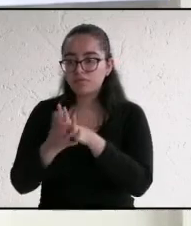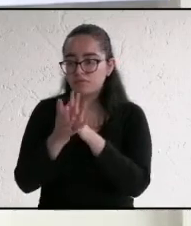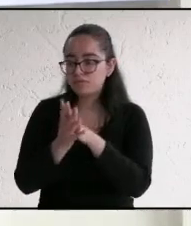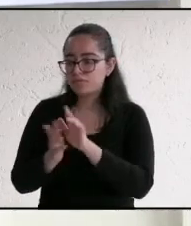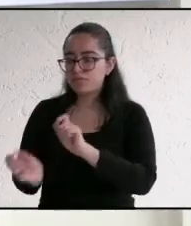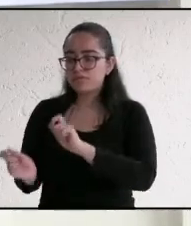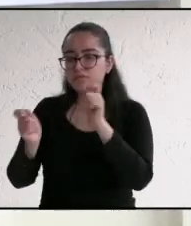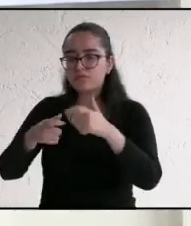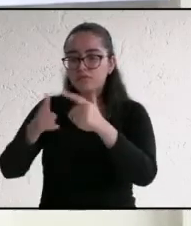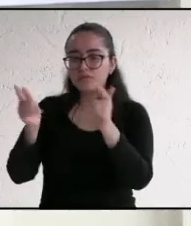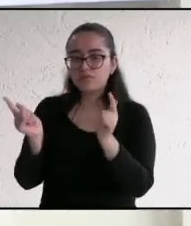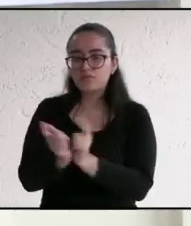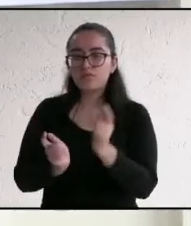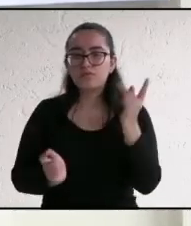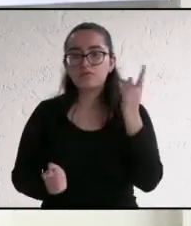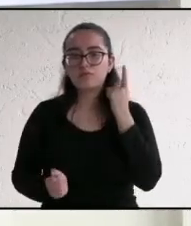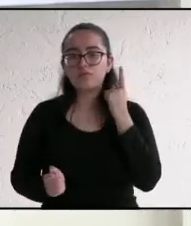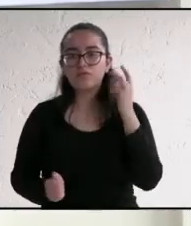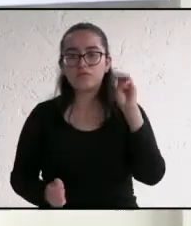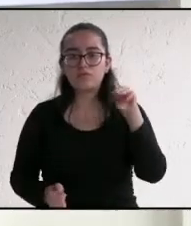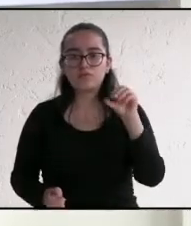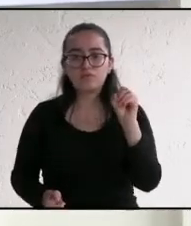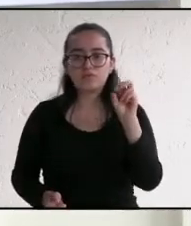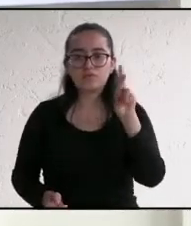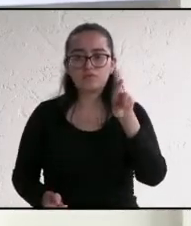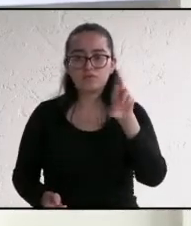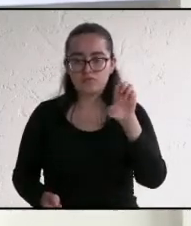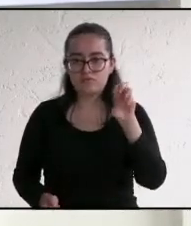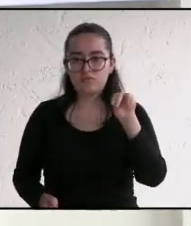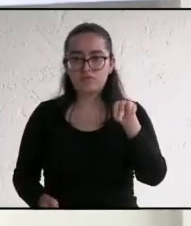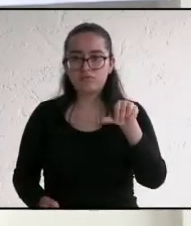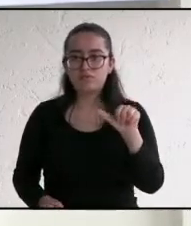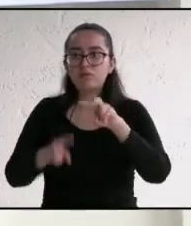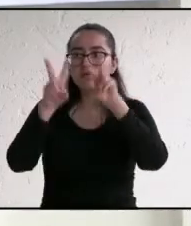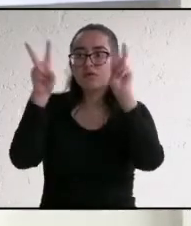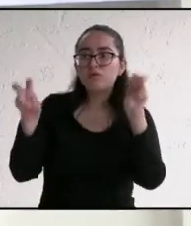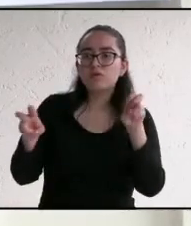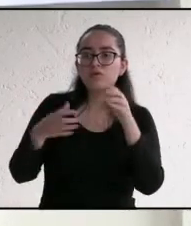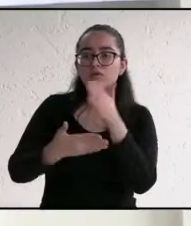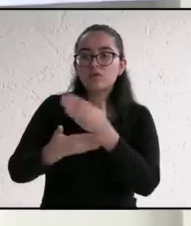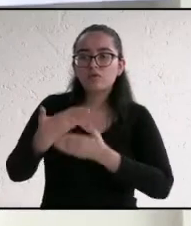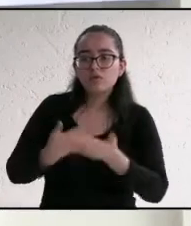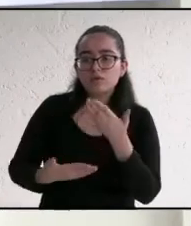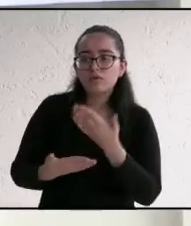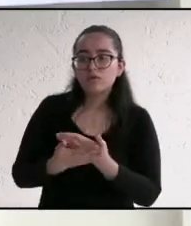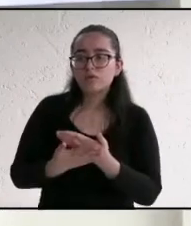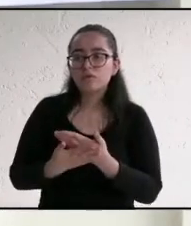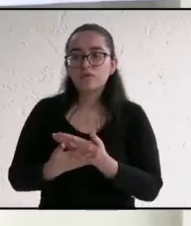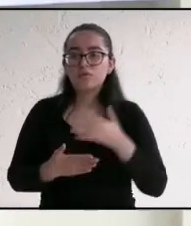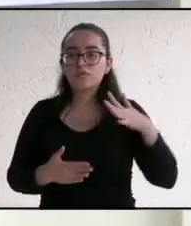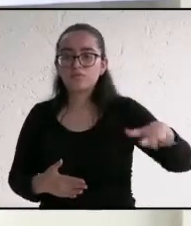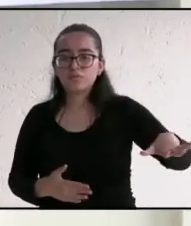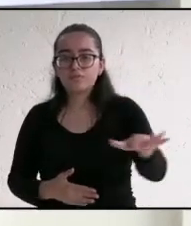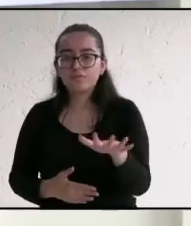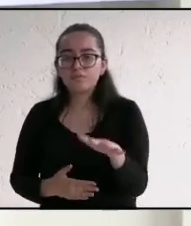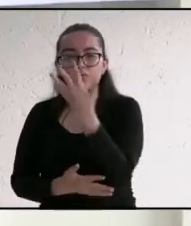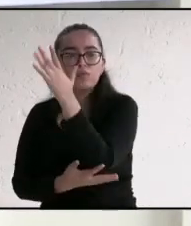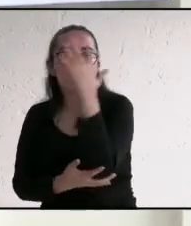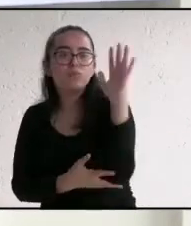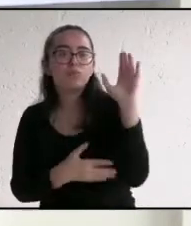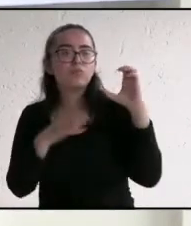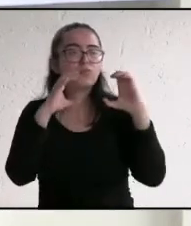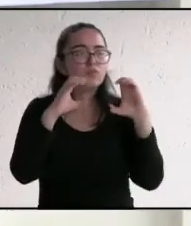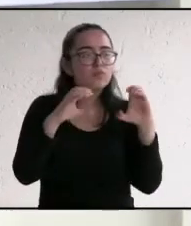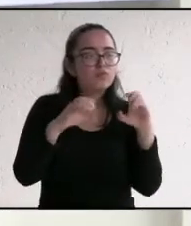le toca el turno a la candidata de Morena, María Esther López Callejas, en el tema de desarrollo social y sustentable y le repito la pregunta.